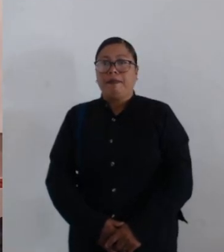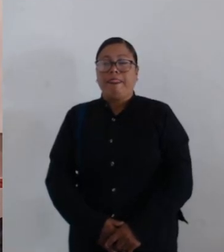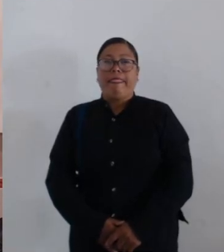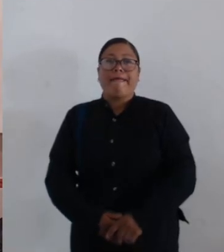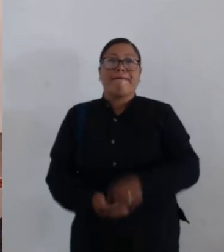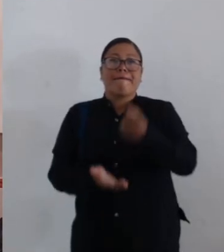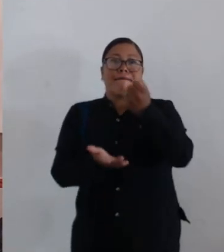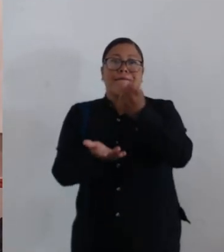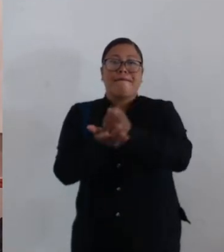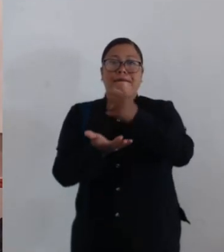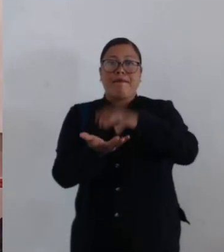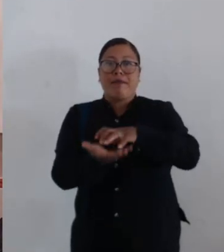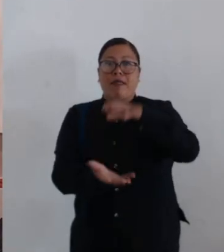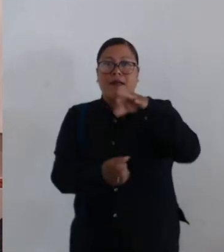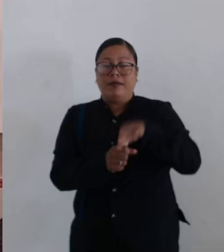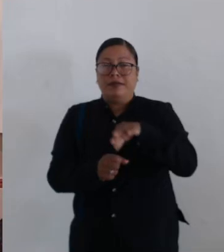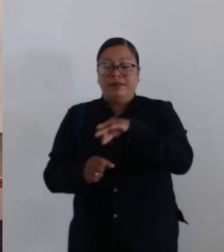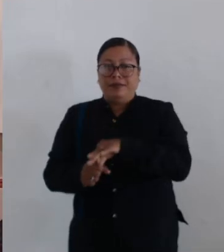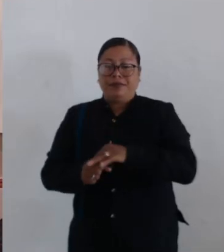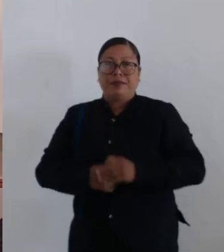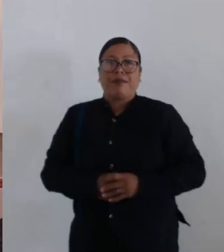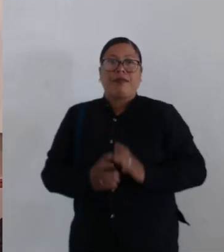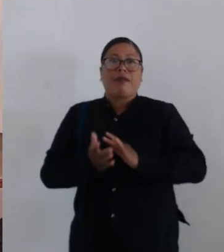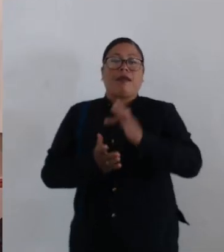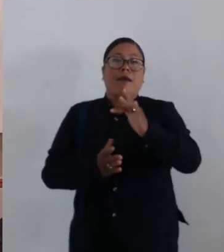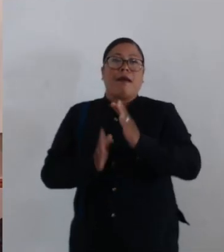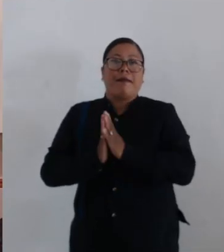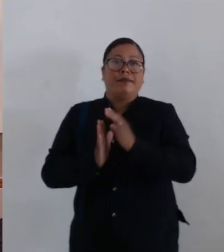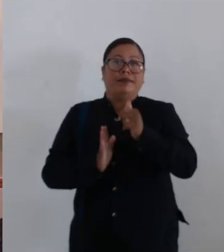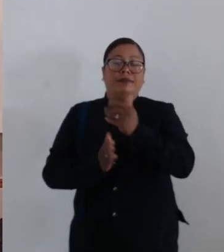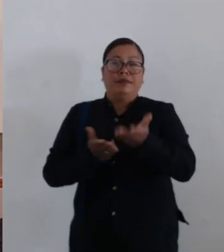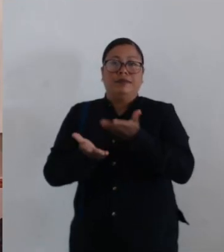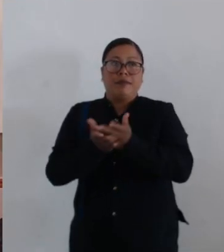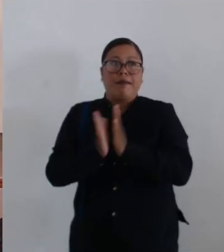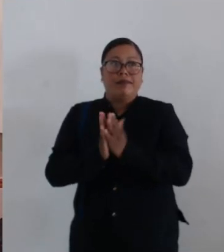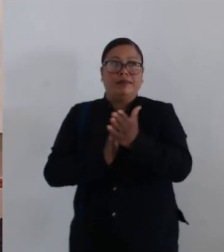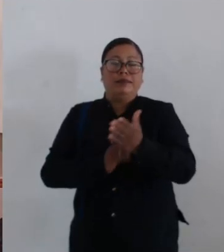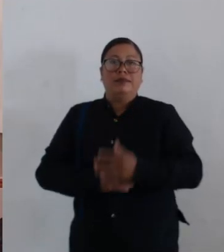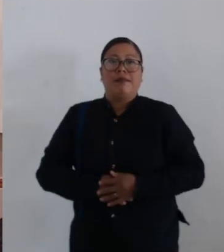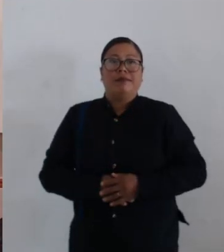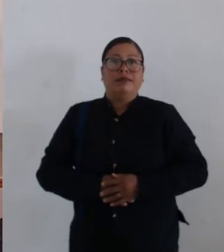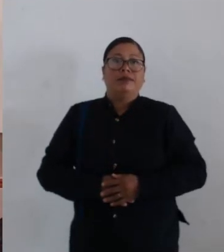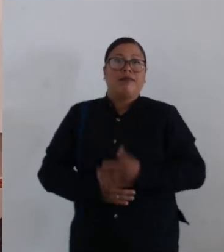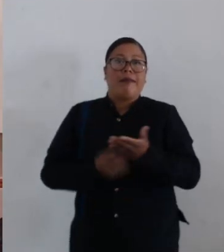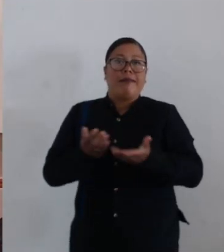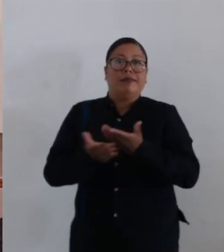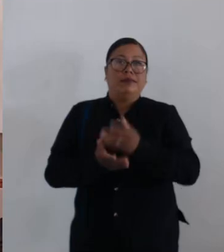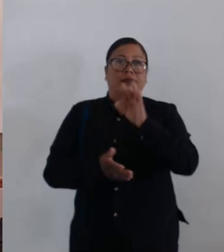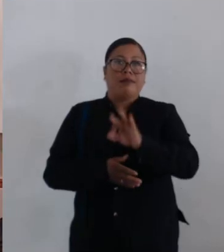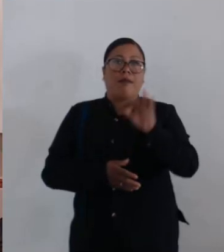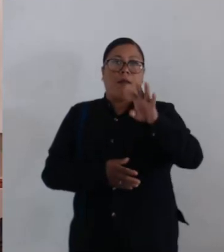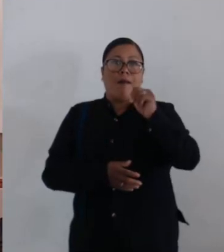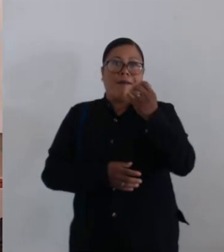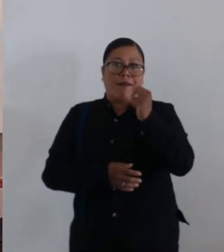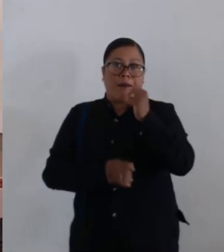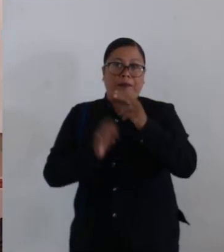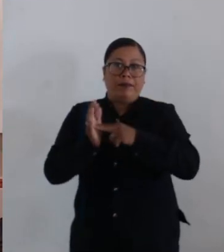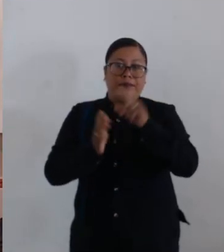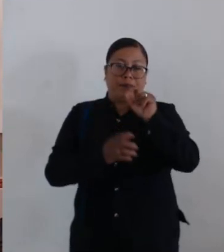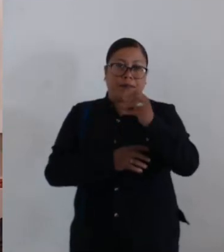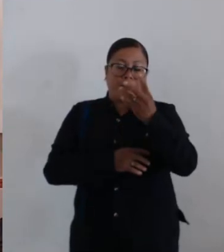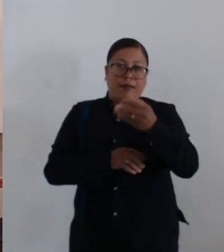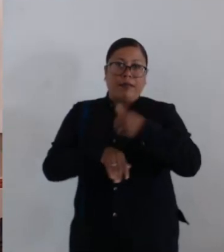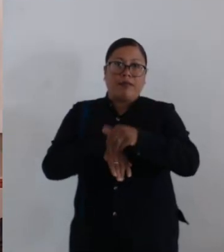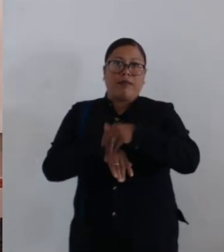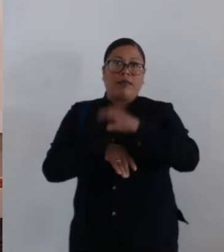Aprobado por unanimidad de los presentes. Gracias, continúe con el siguiente dictamen, por favor. Dictamen de fecha 9 de septiembre de 2024,